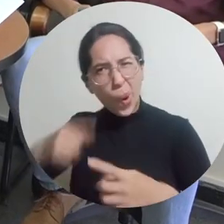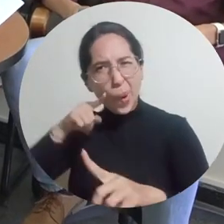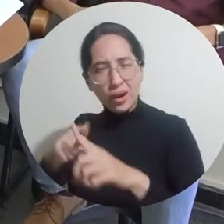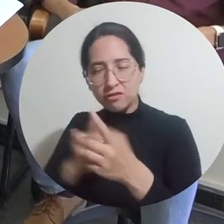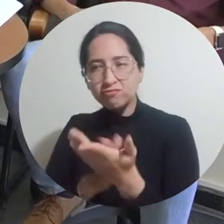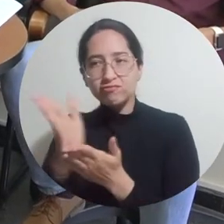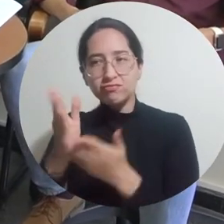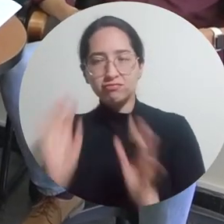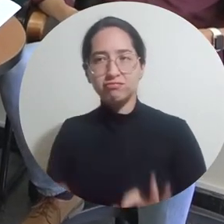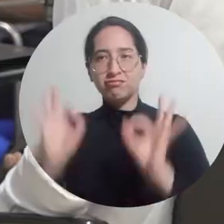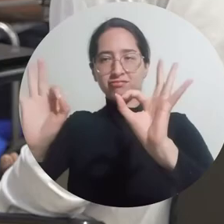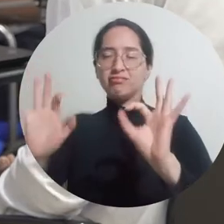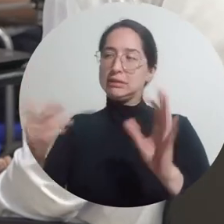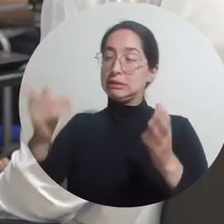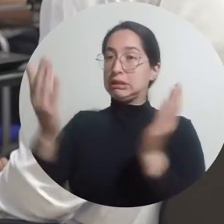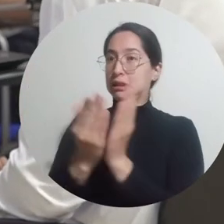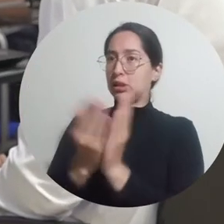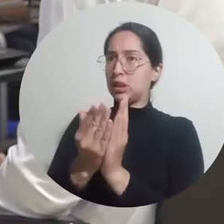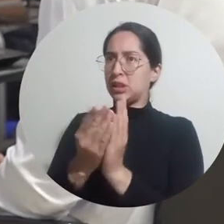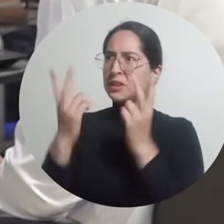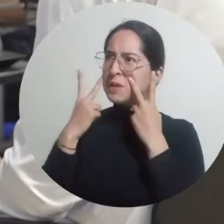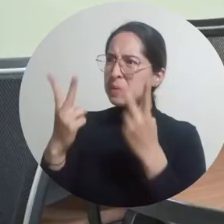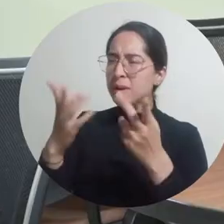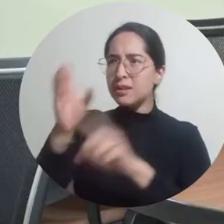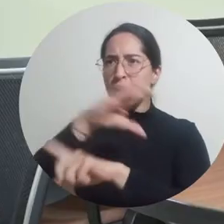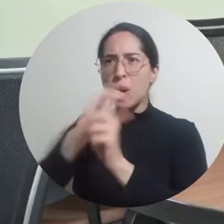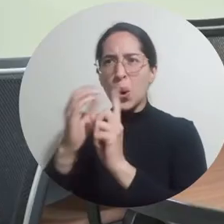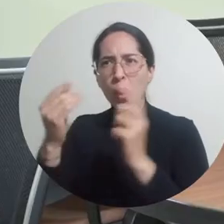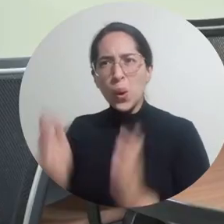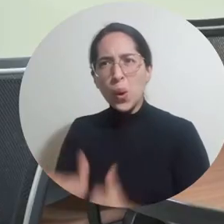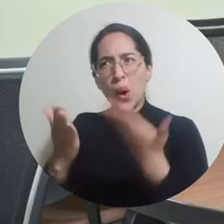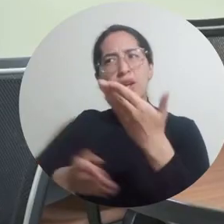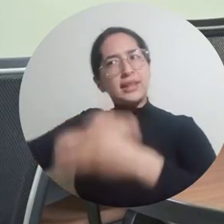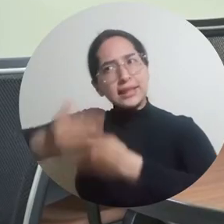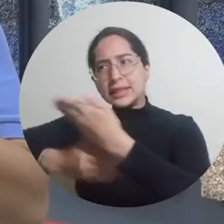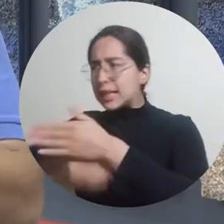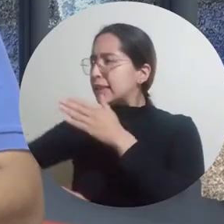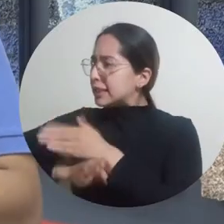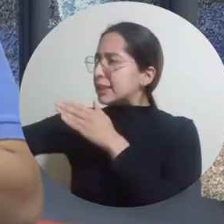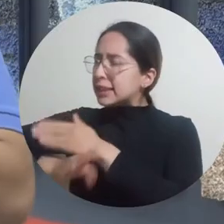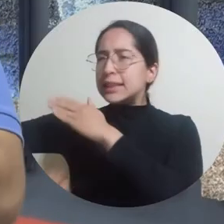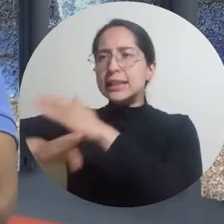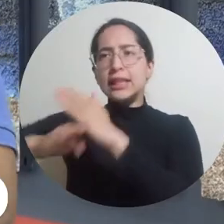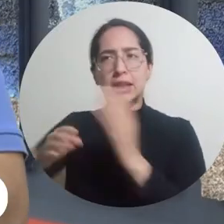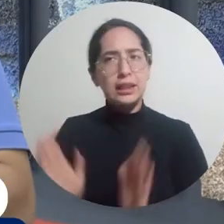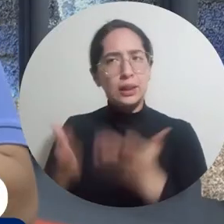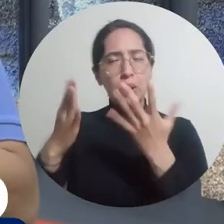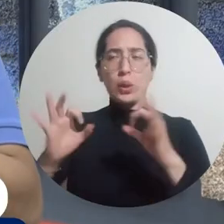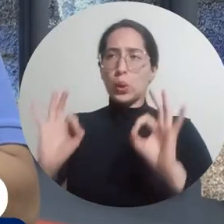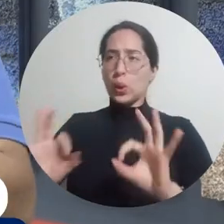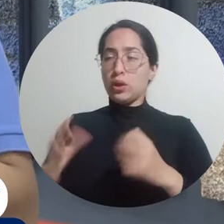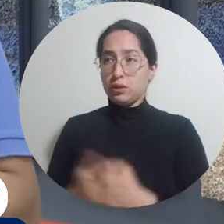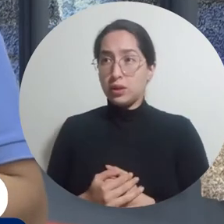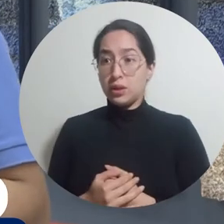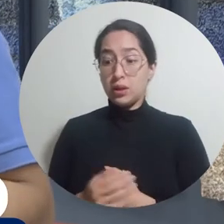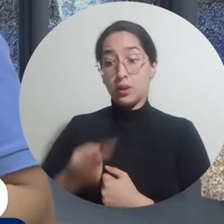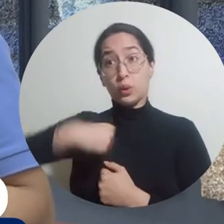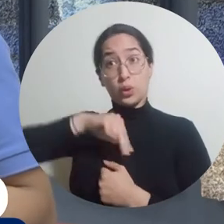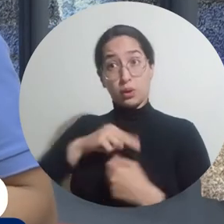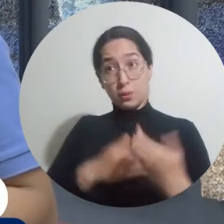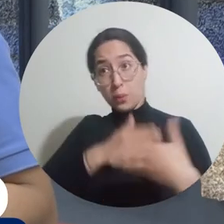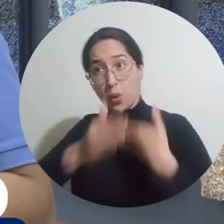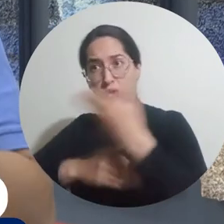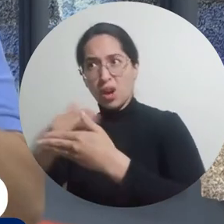emocionante ver cómo se evidencia esa cultura del mejoramiento continuo. Todos nuestros procesos fueron muy bien